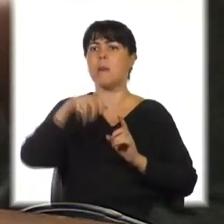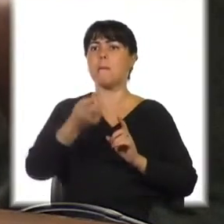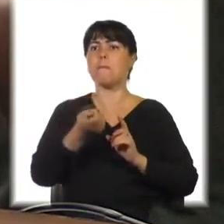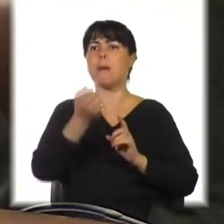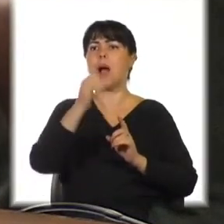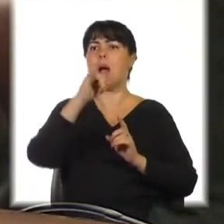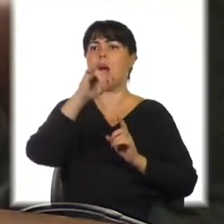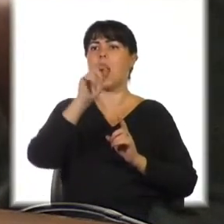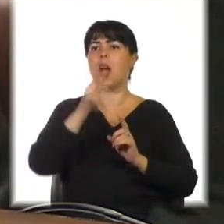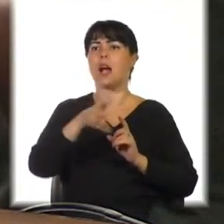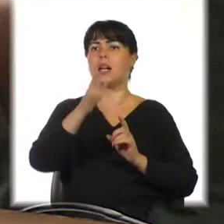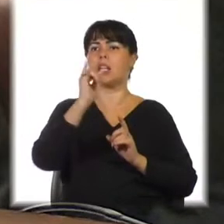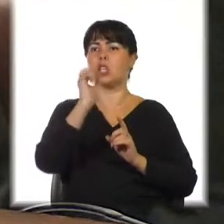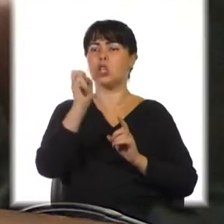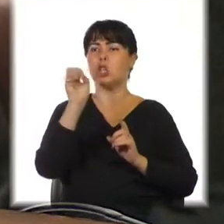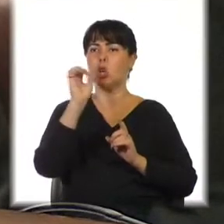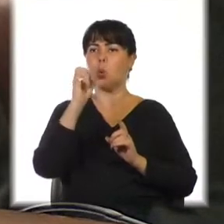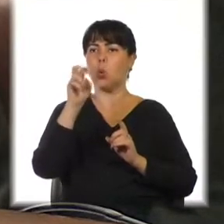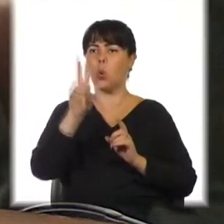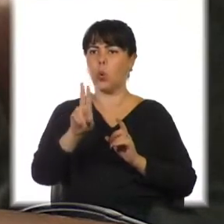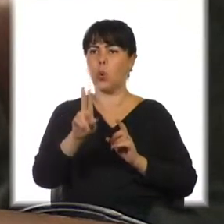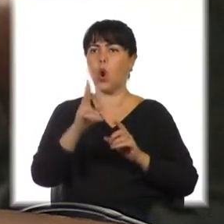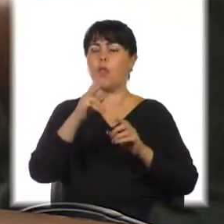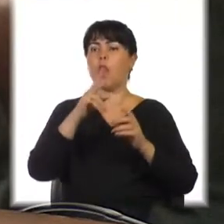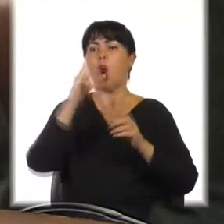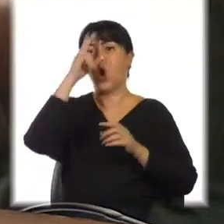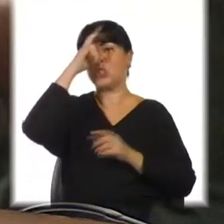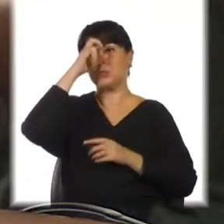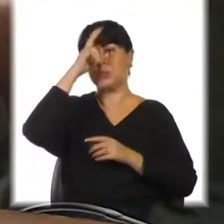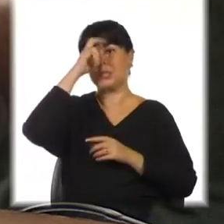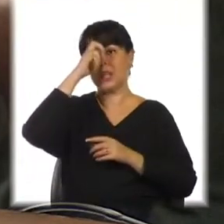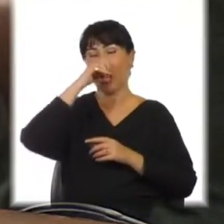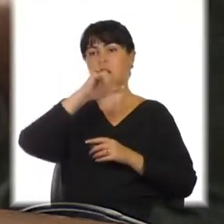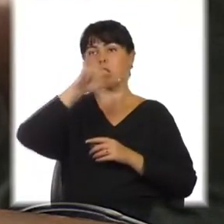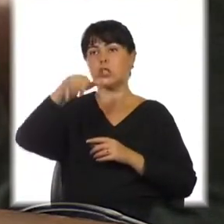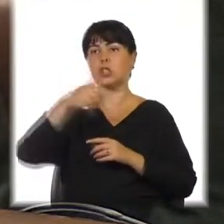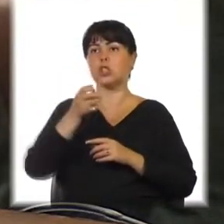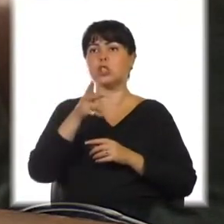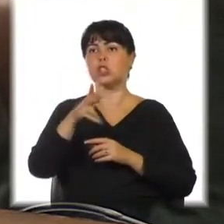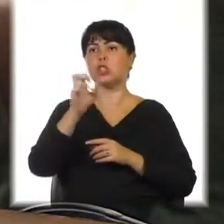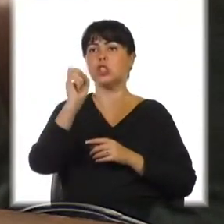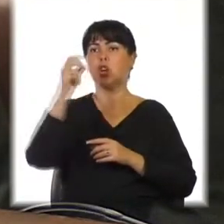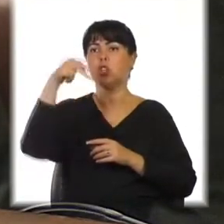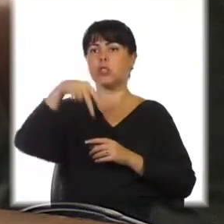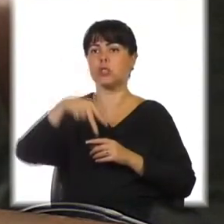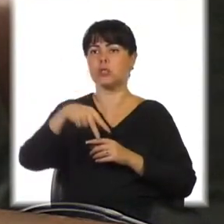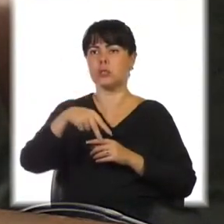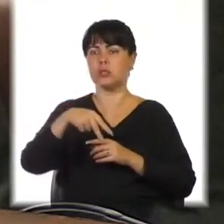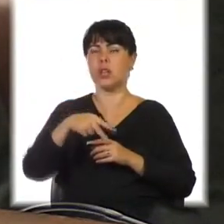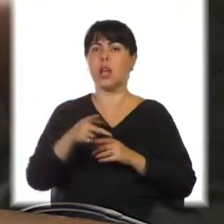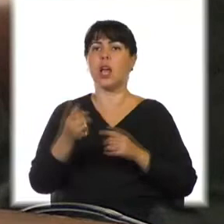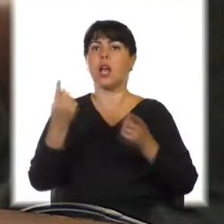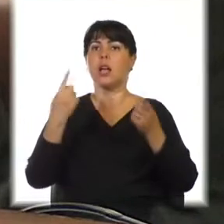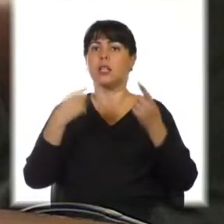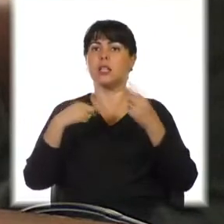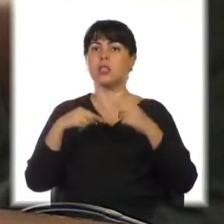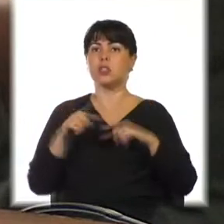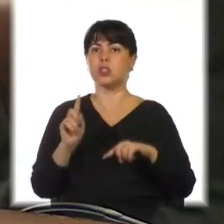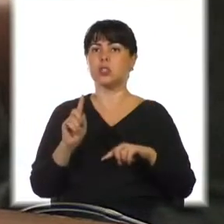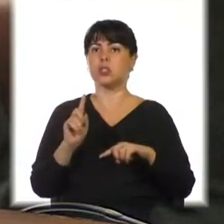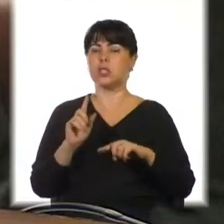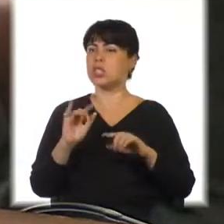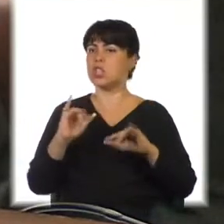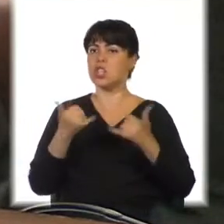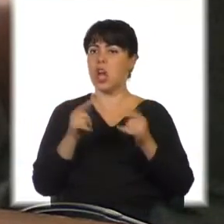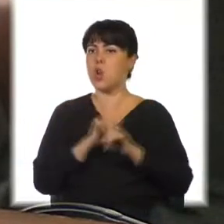John Hopkins, en el que dejaron de hacer operaciones de cambio de sexo. Ya desde el título